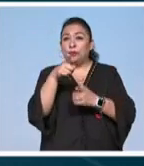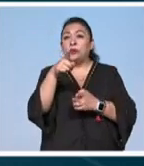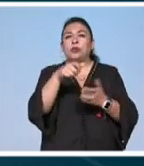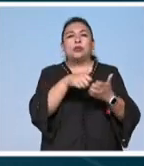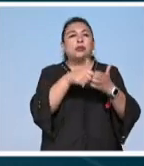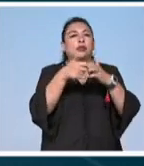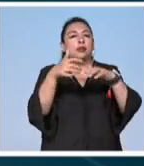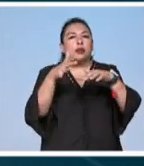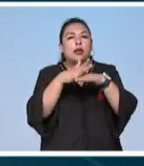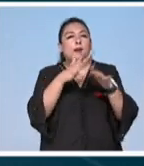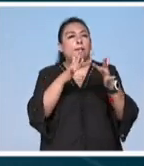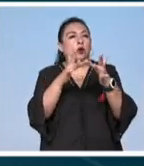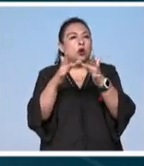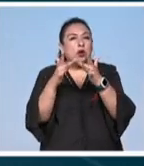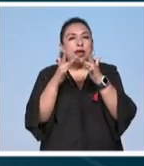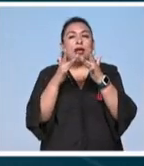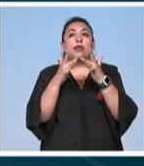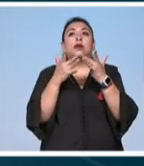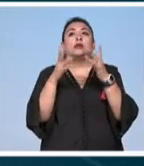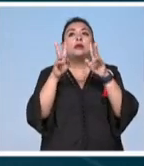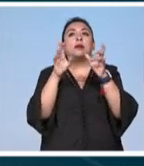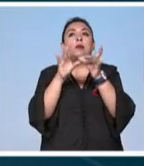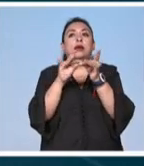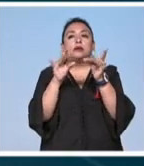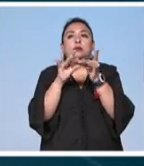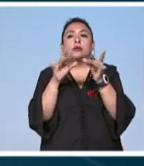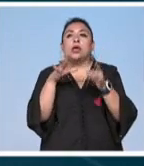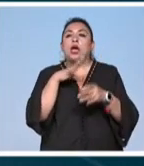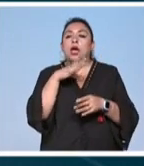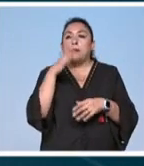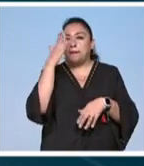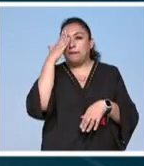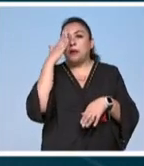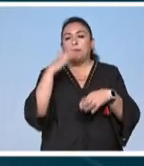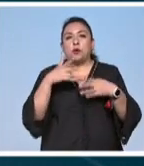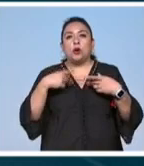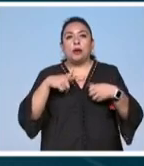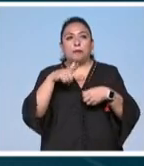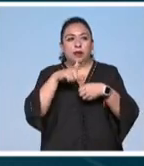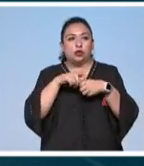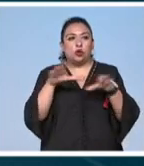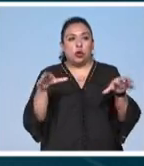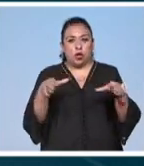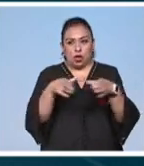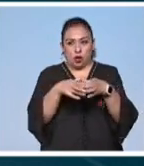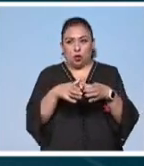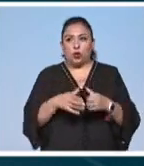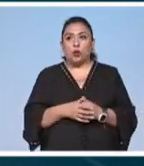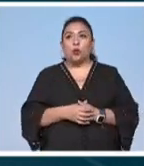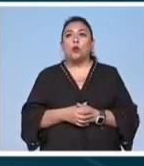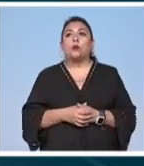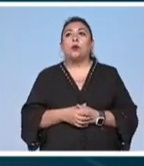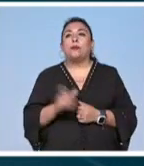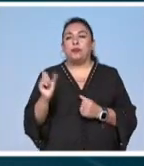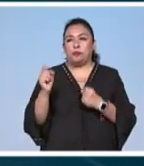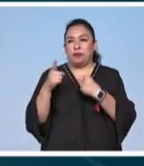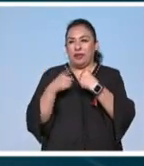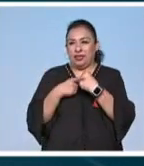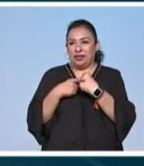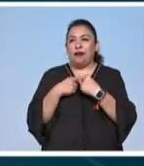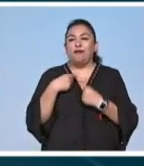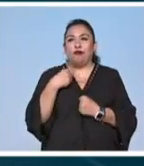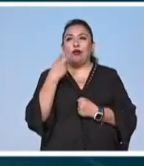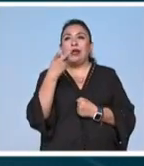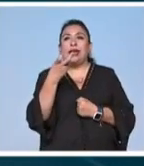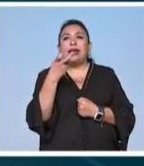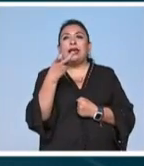se transforman en redes en tramas que hablan de la existencia de la memoria personal y colectiva la metáfora era esto